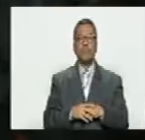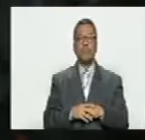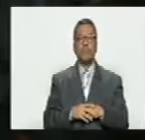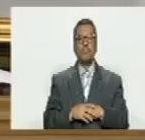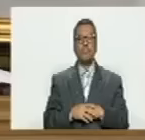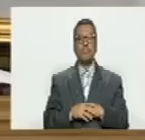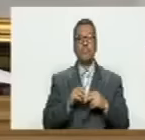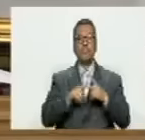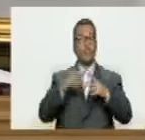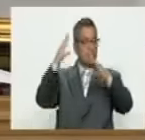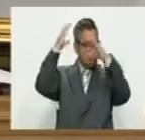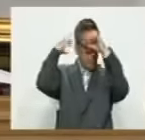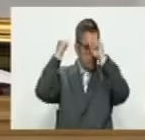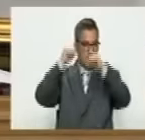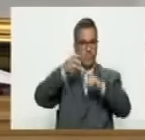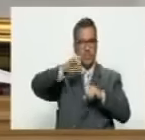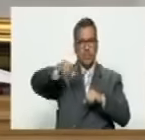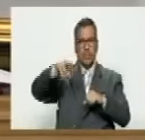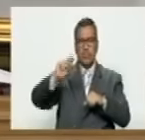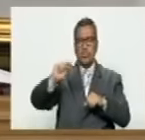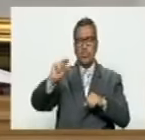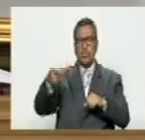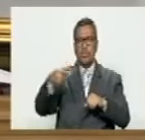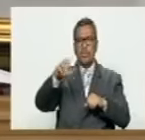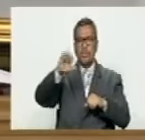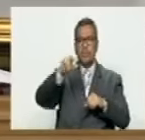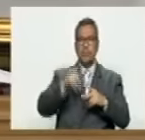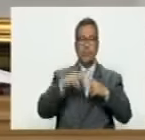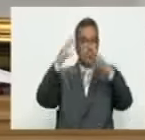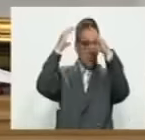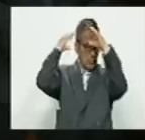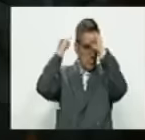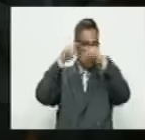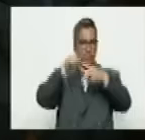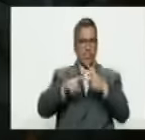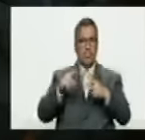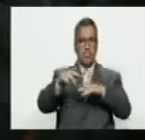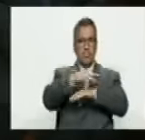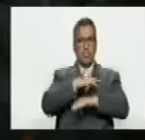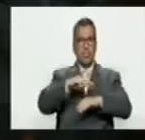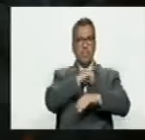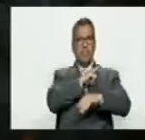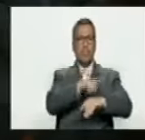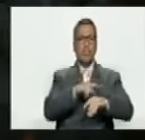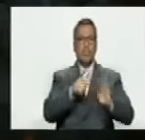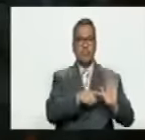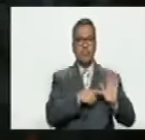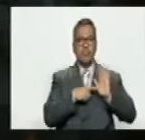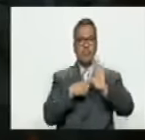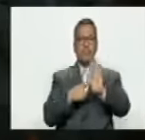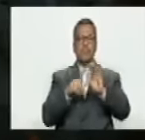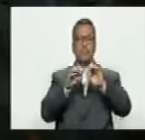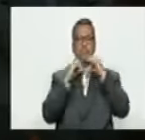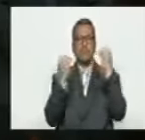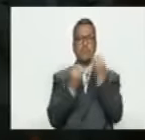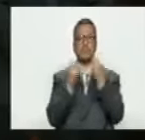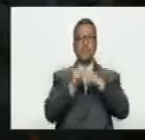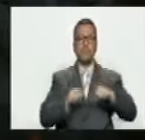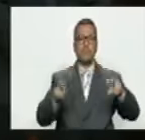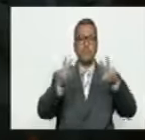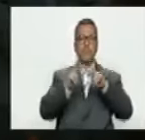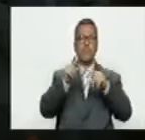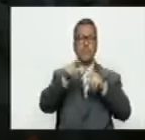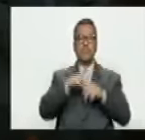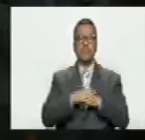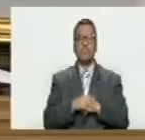el embajador joaquín pérez allí estarán embajador alterno de la misión venezolana ante la organización de naciones unidas